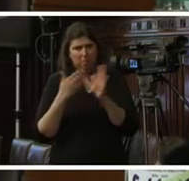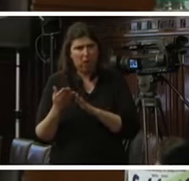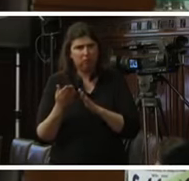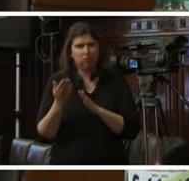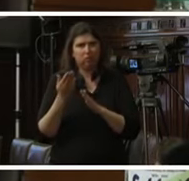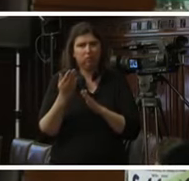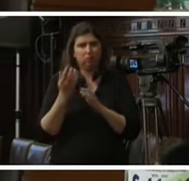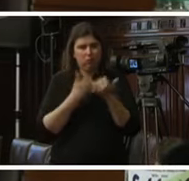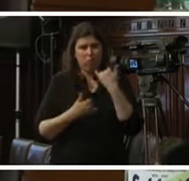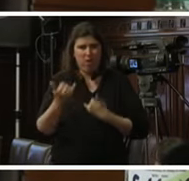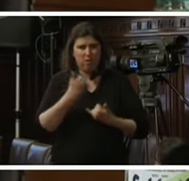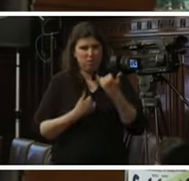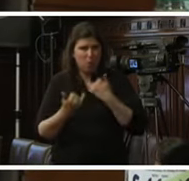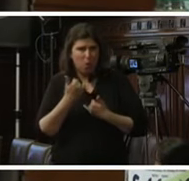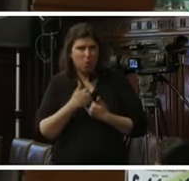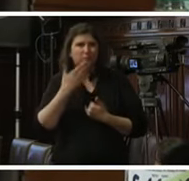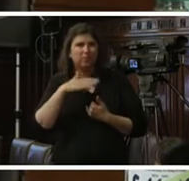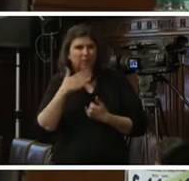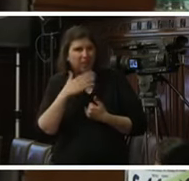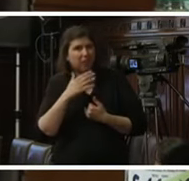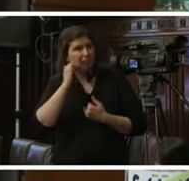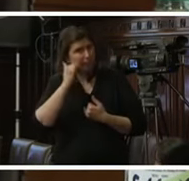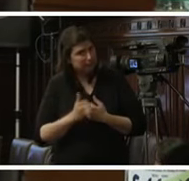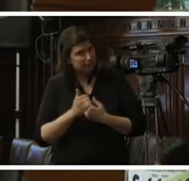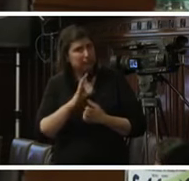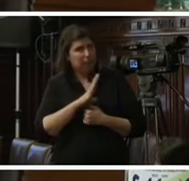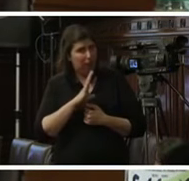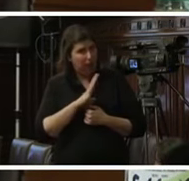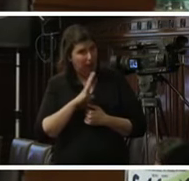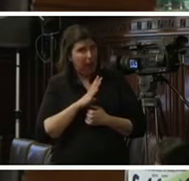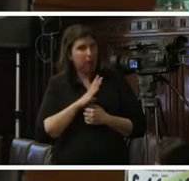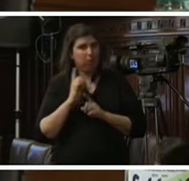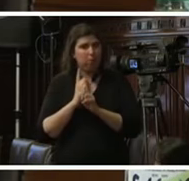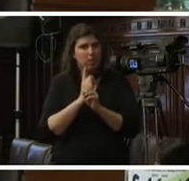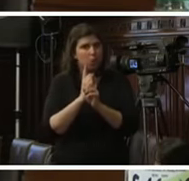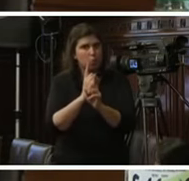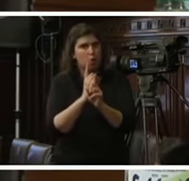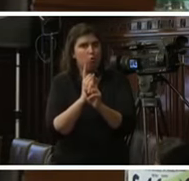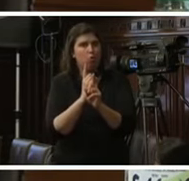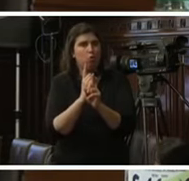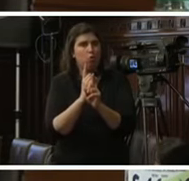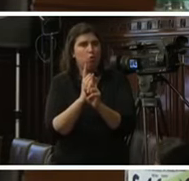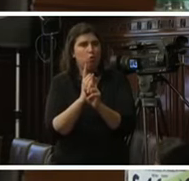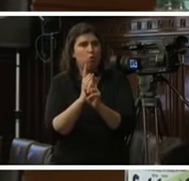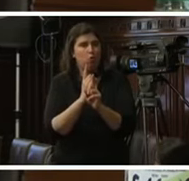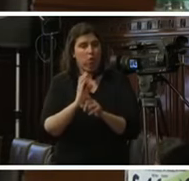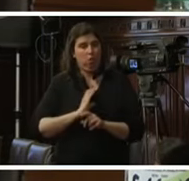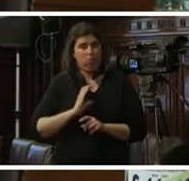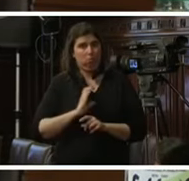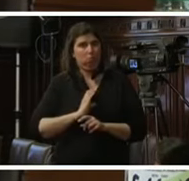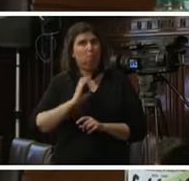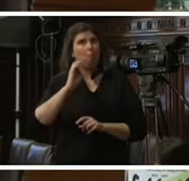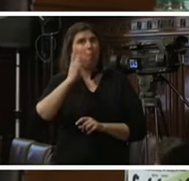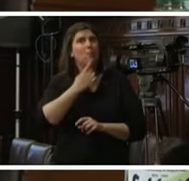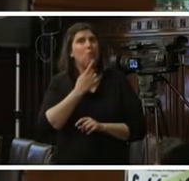nosotros dar a entender que realmente si estamos ante un caso de persecución de carácter político por